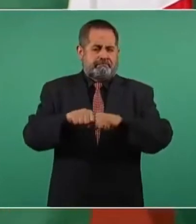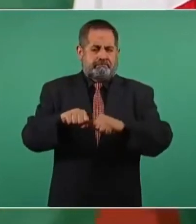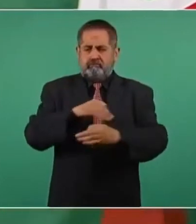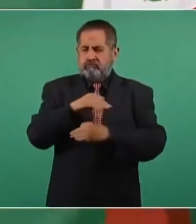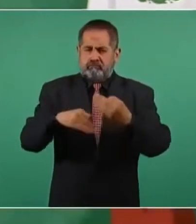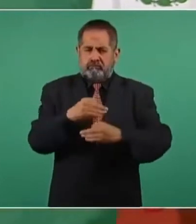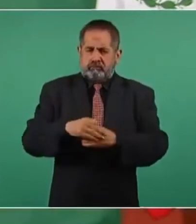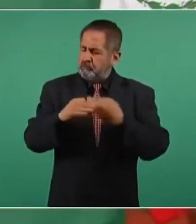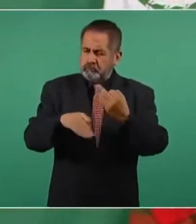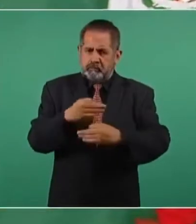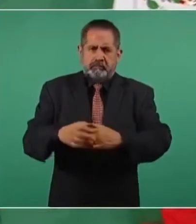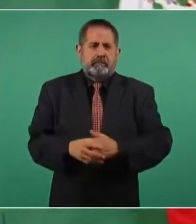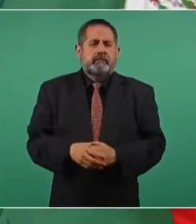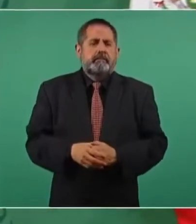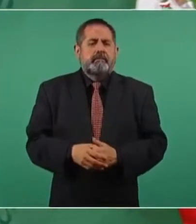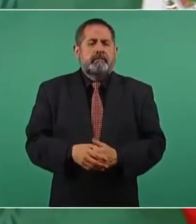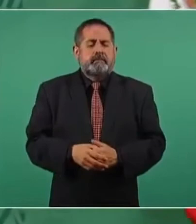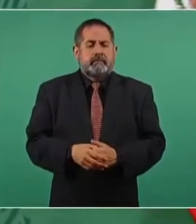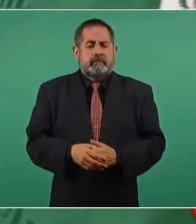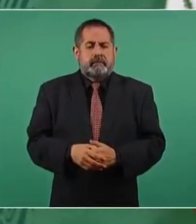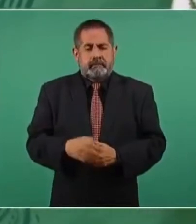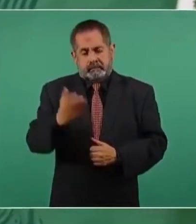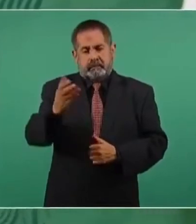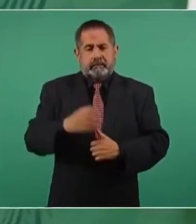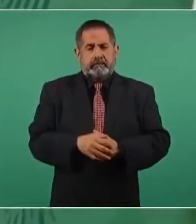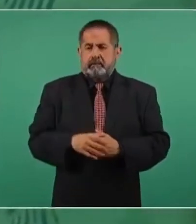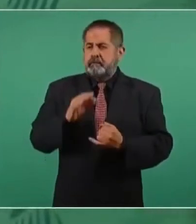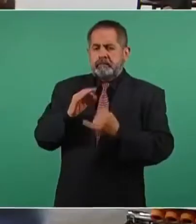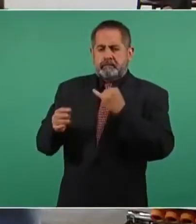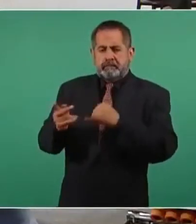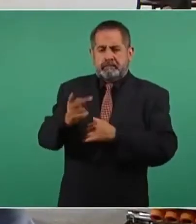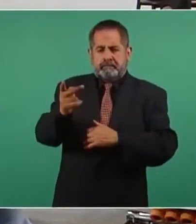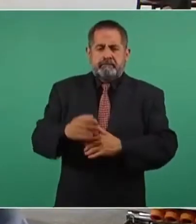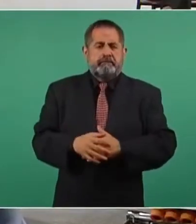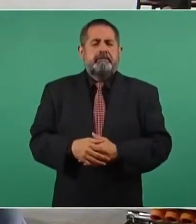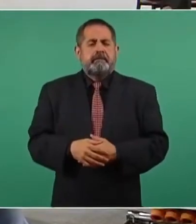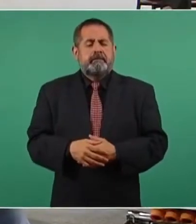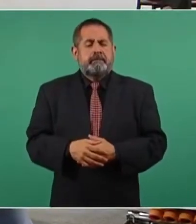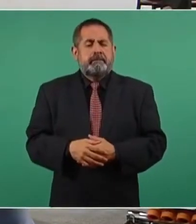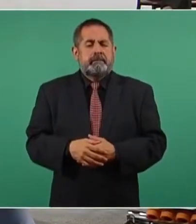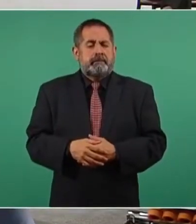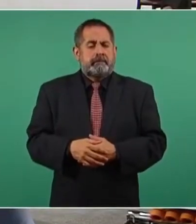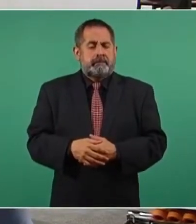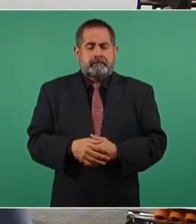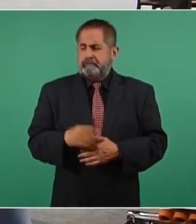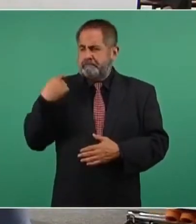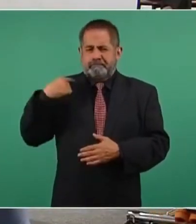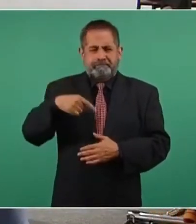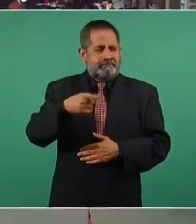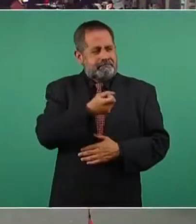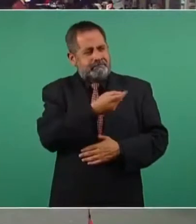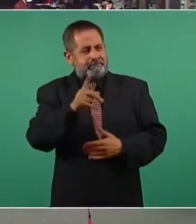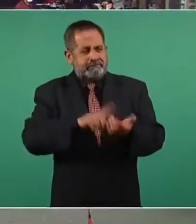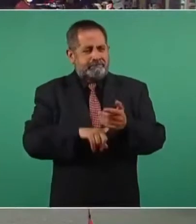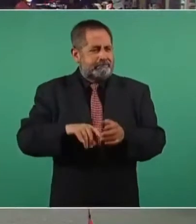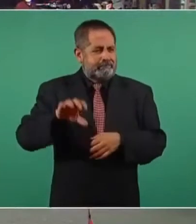todos presidente mi última pregunta en estos días proliferan los payasos